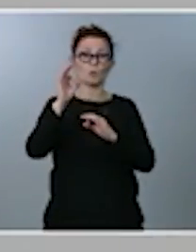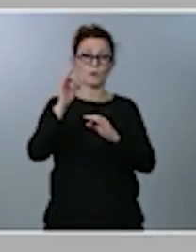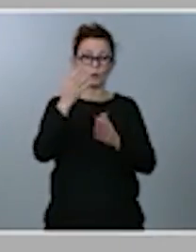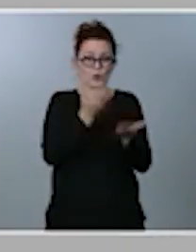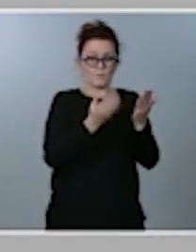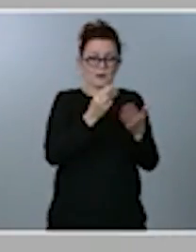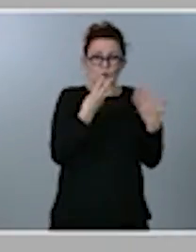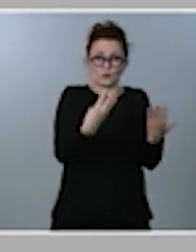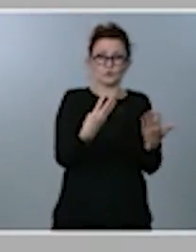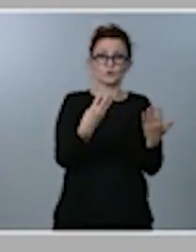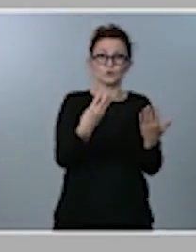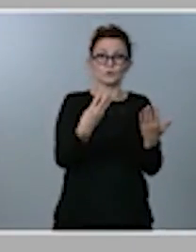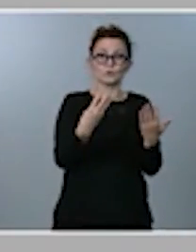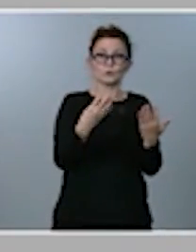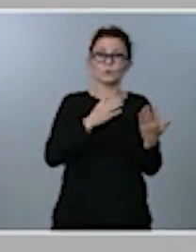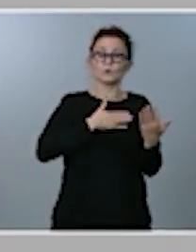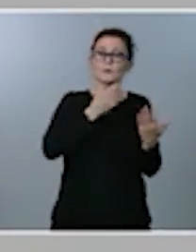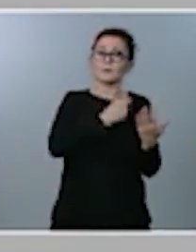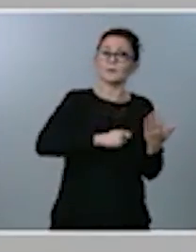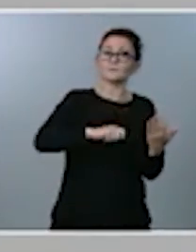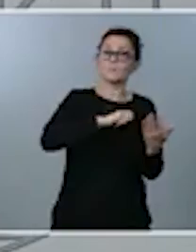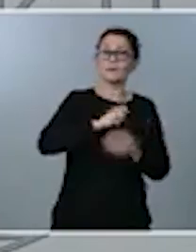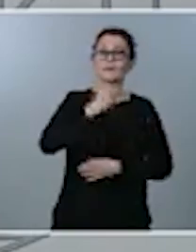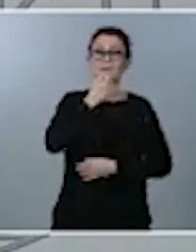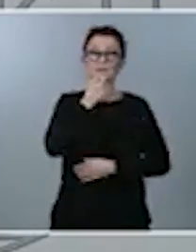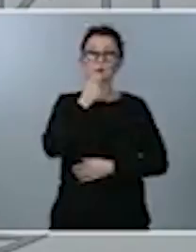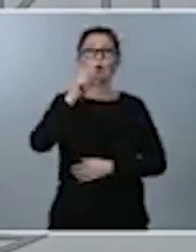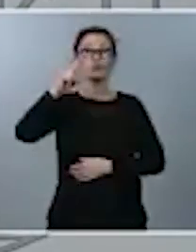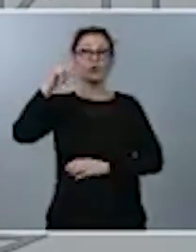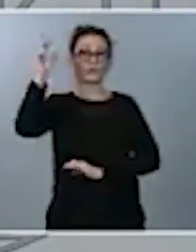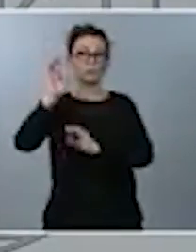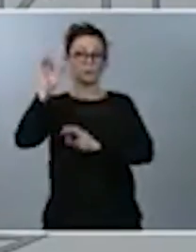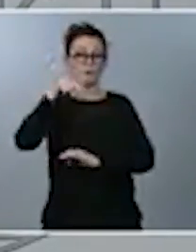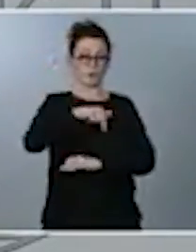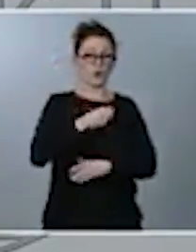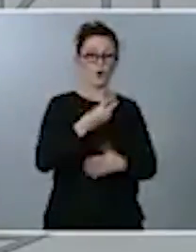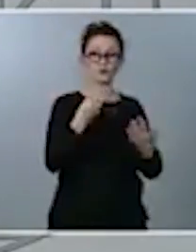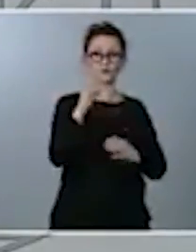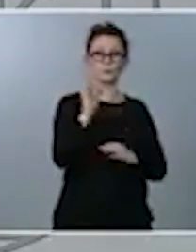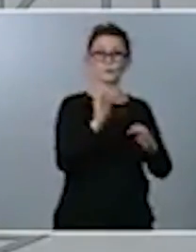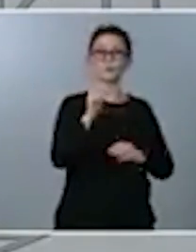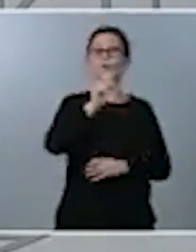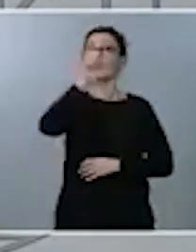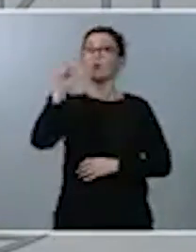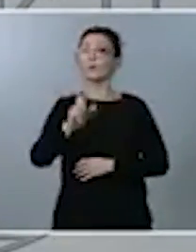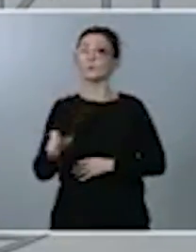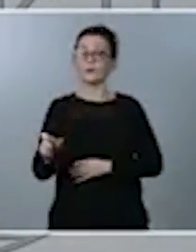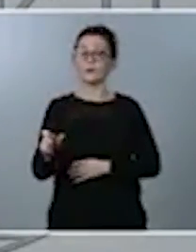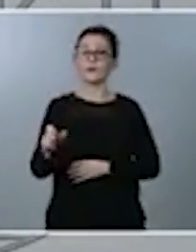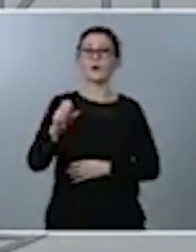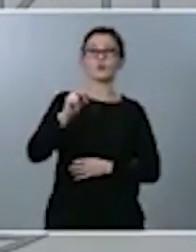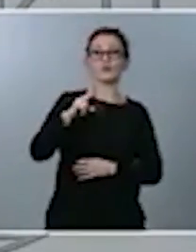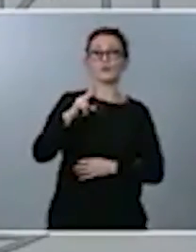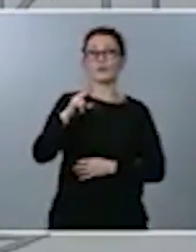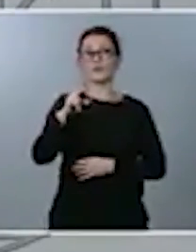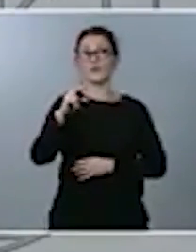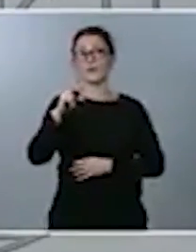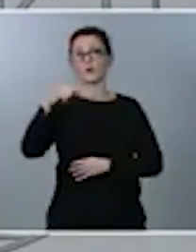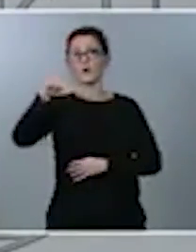en nuestro país, Reino Unido, un 12% frente al 8%, o Italia, que está entre el 12,5% y el 21